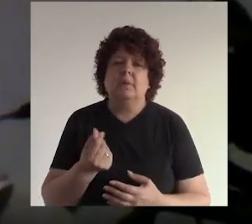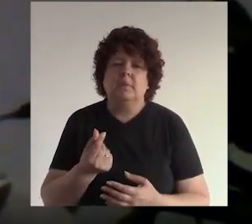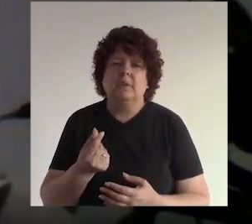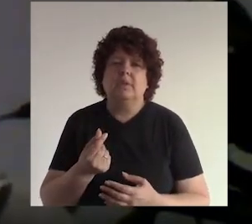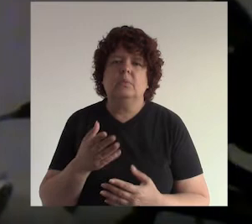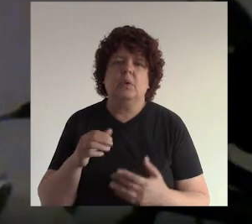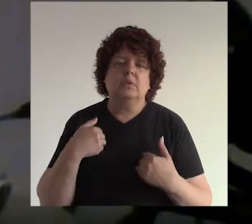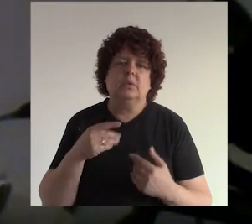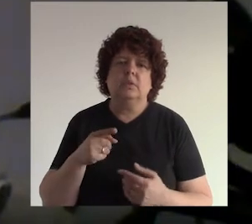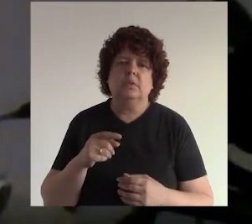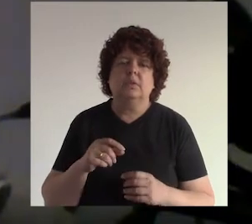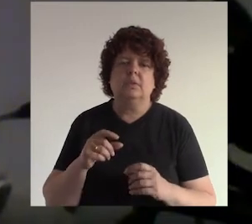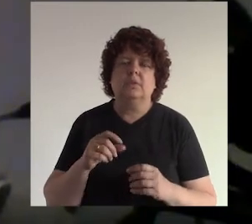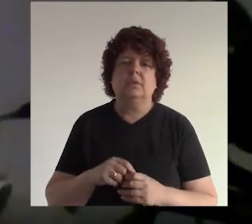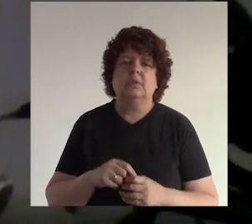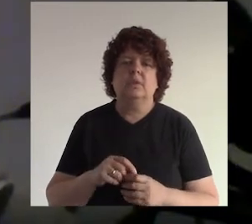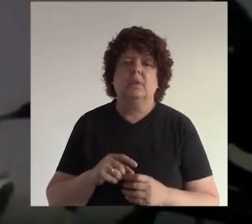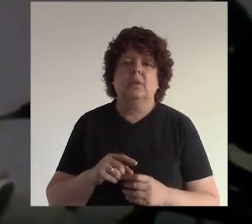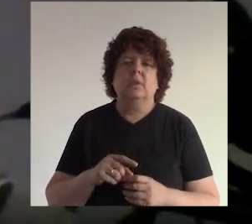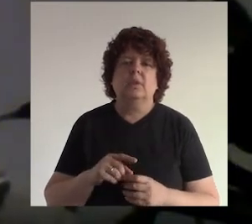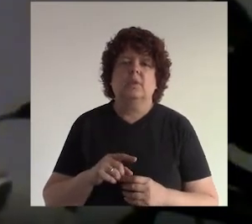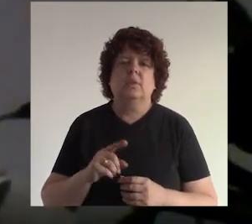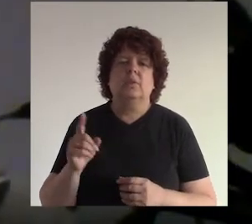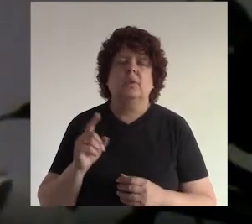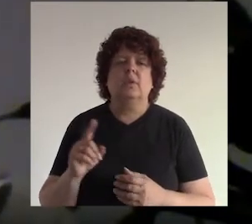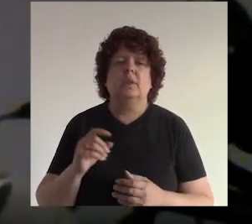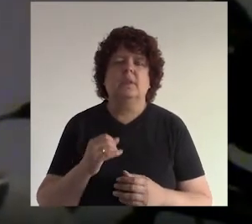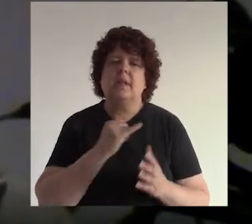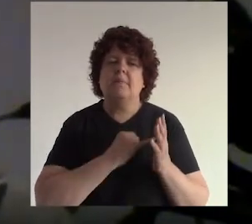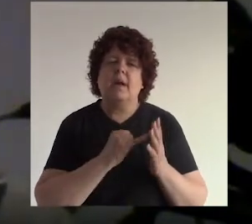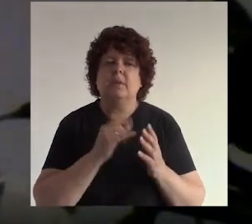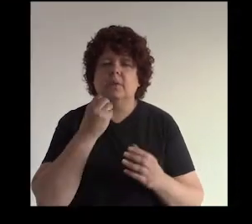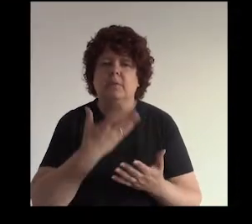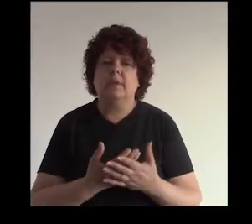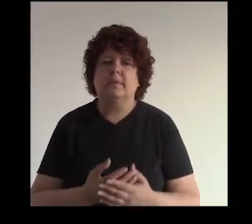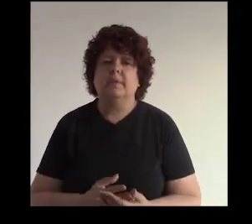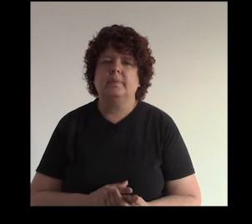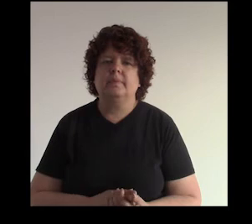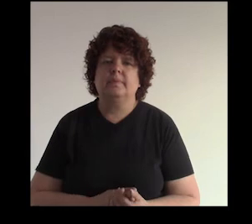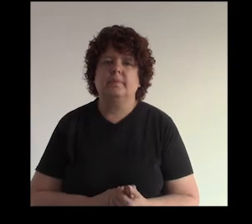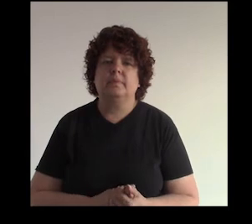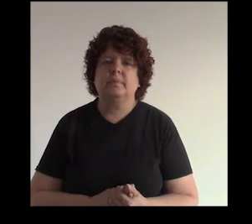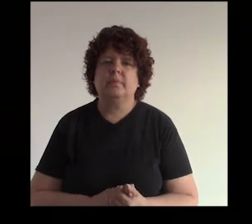si tiene que estar en tema de marketing porque no es esa parte no es gratuita entonces